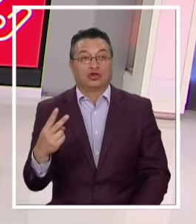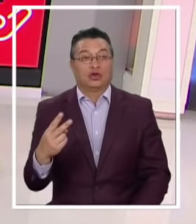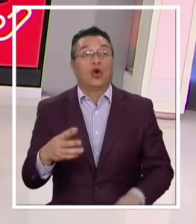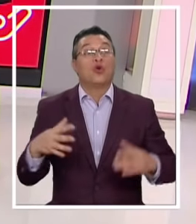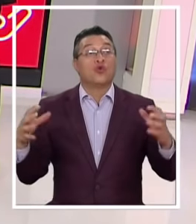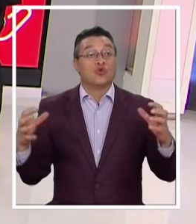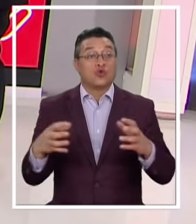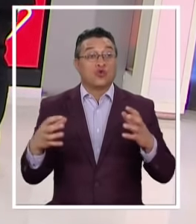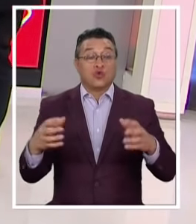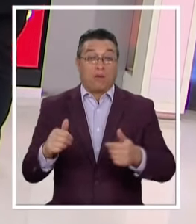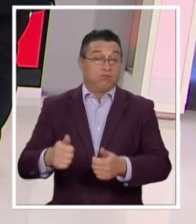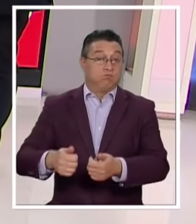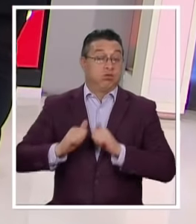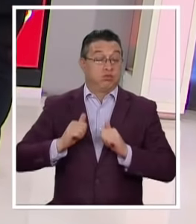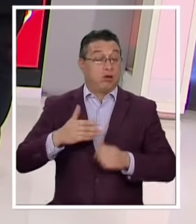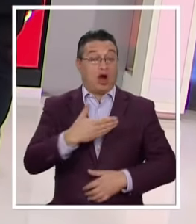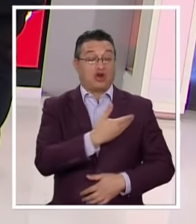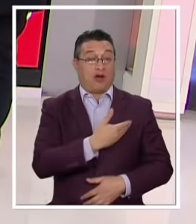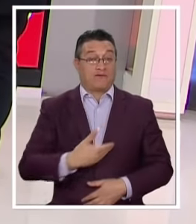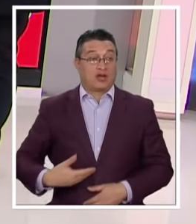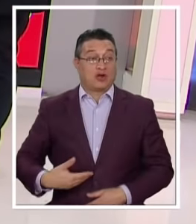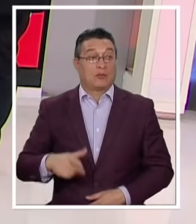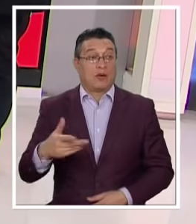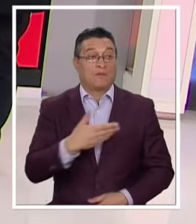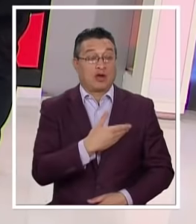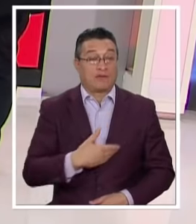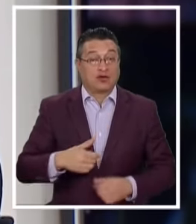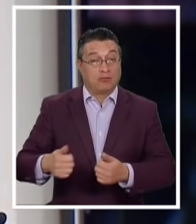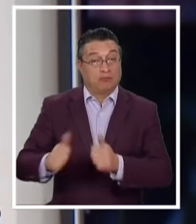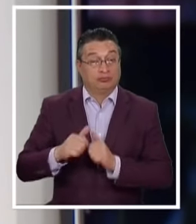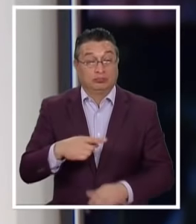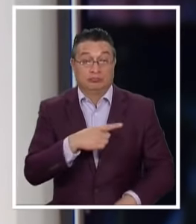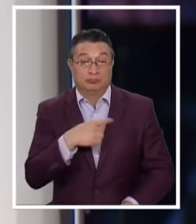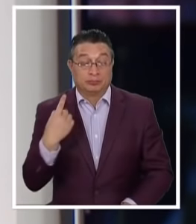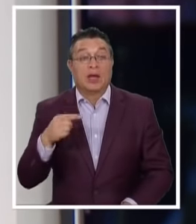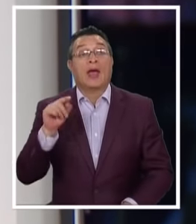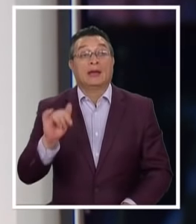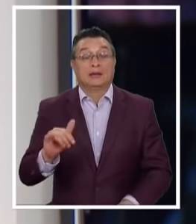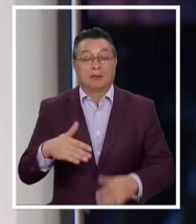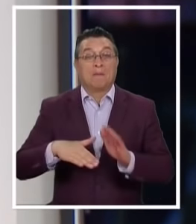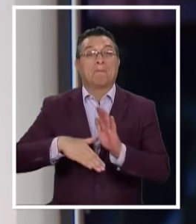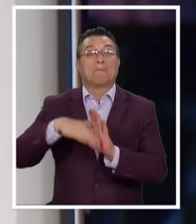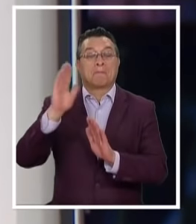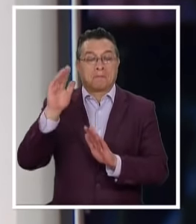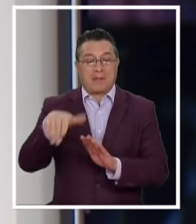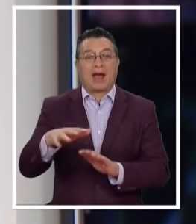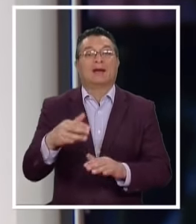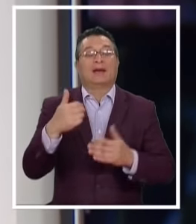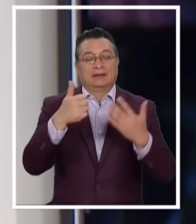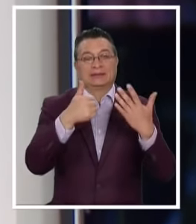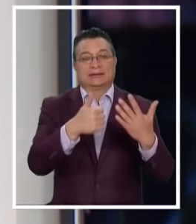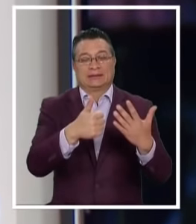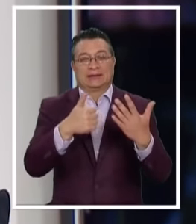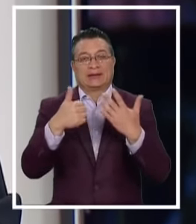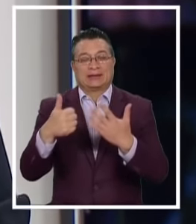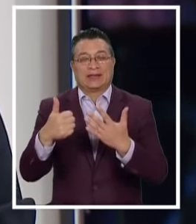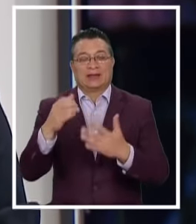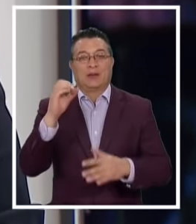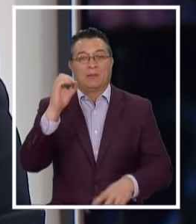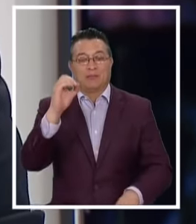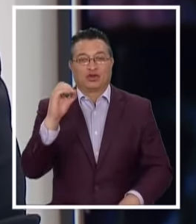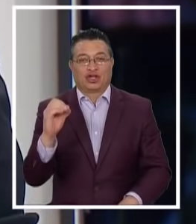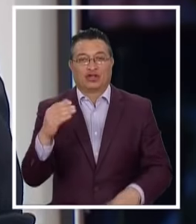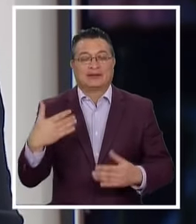una tremenda derrota Para el oficialismo Aplastante mayoría O sea, para el gobierno Sí, claro Y se supera Los dos tercios Que eran 103 ¿Qué pasa